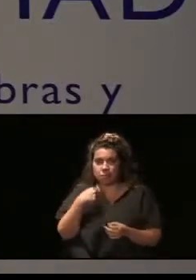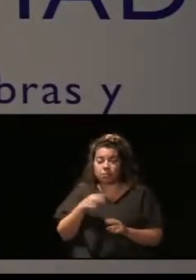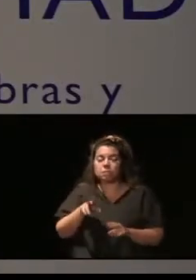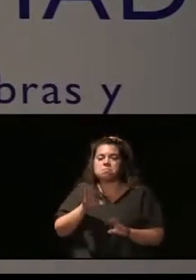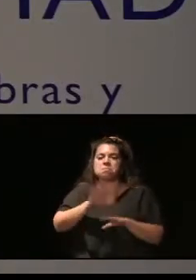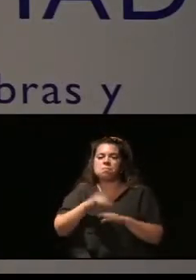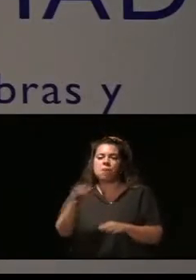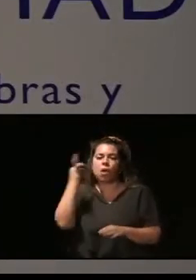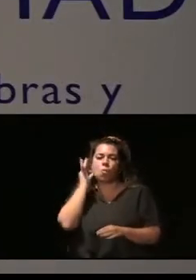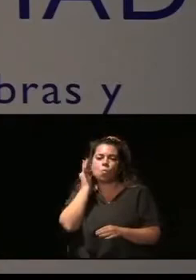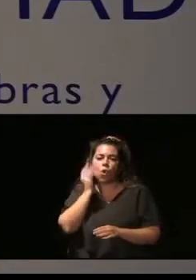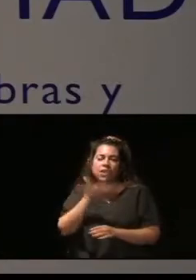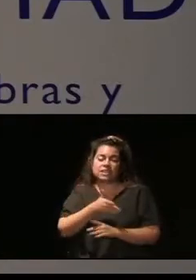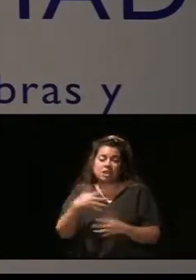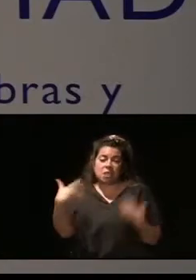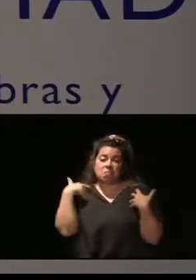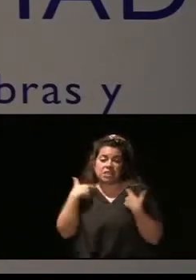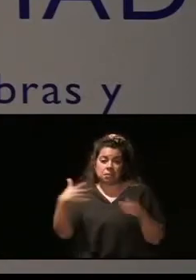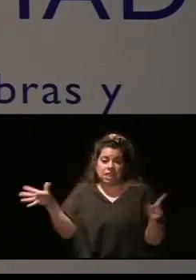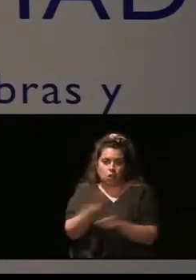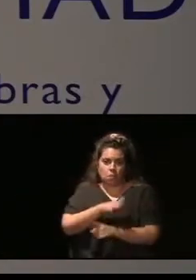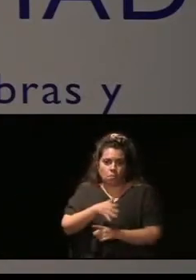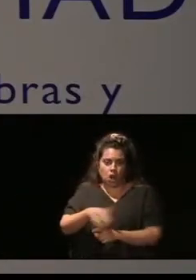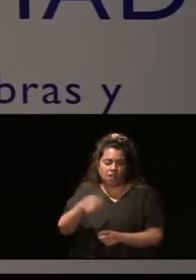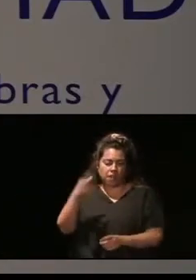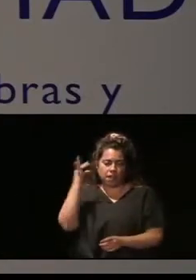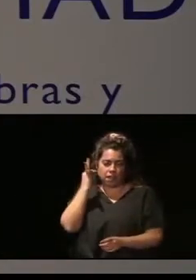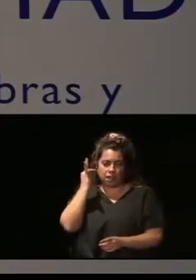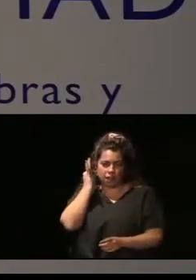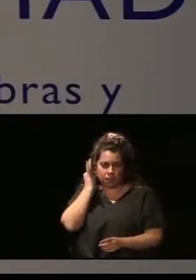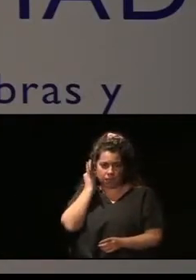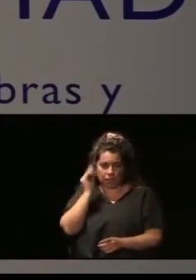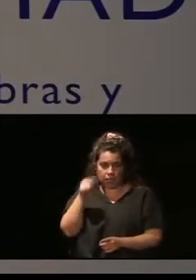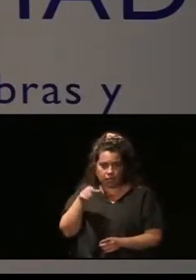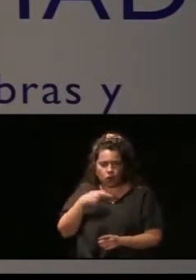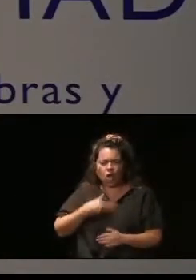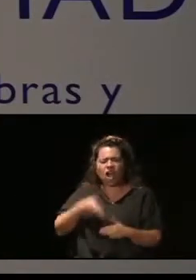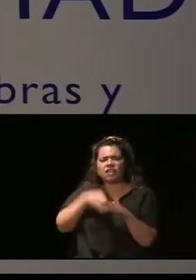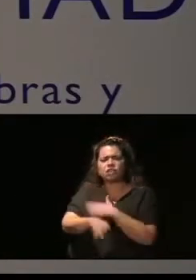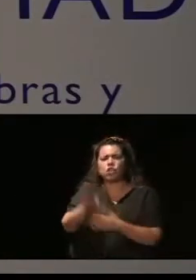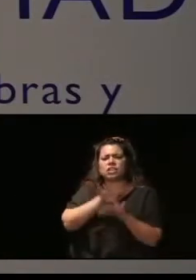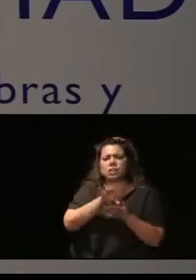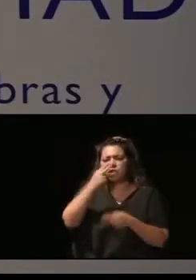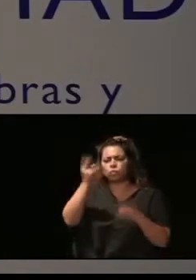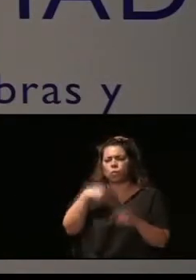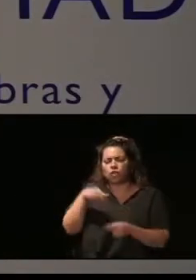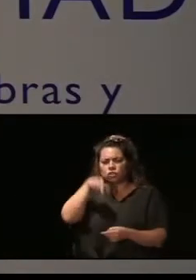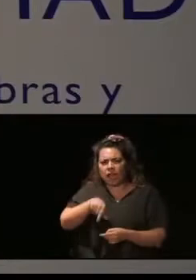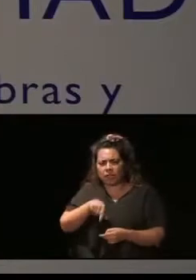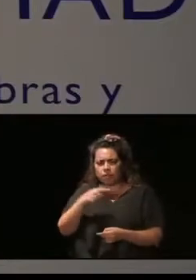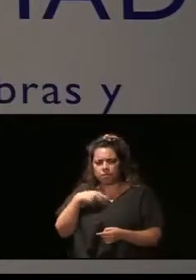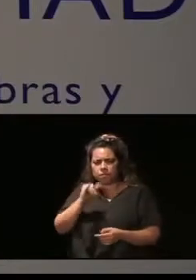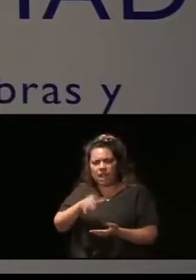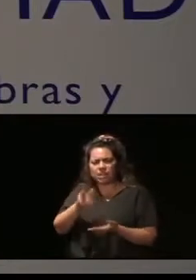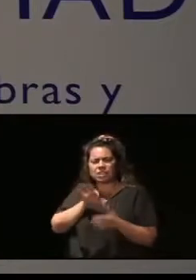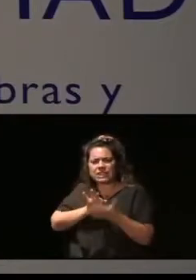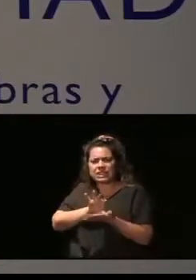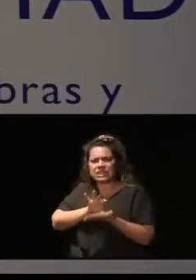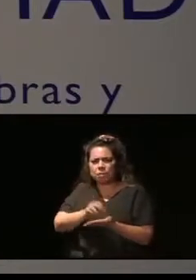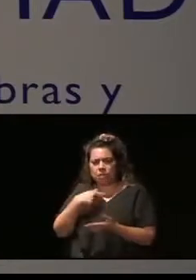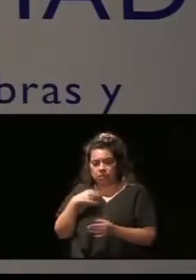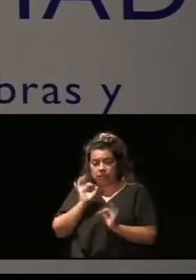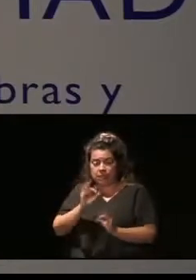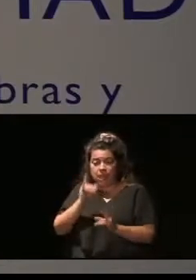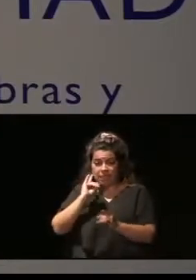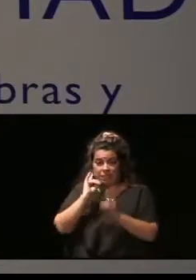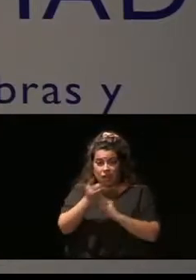mujeres víctimas de violencia de género a los servicios y recursos públicos. Y es que en la Dirección General contamos con un servicio de interpretación telefónica